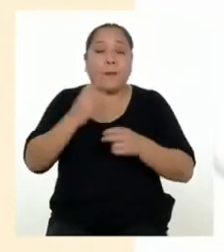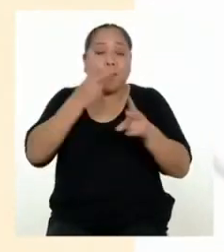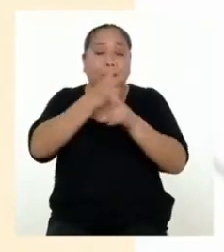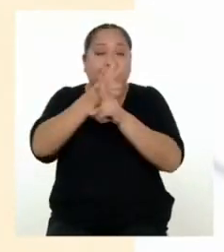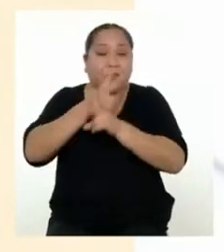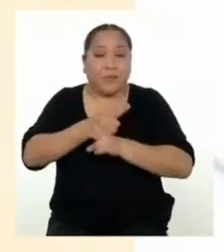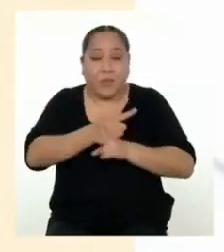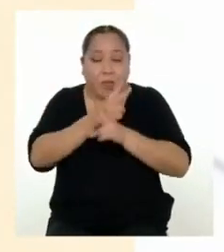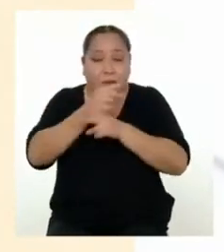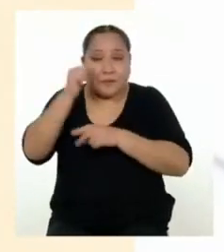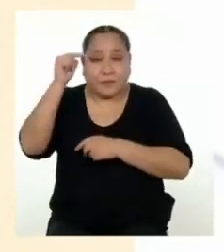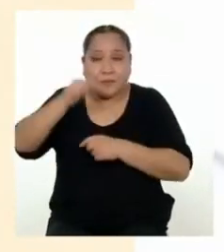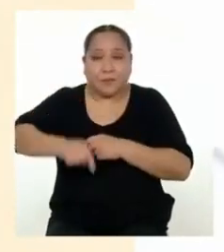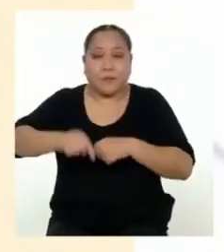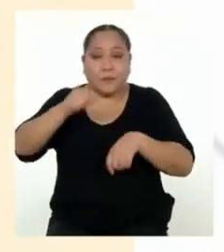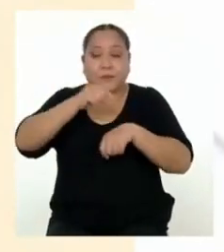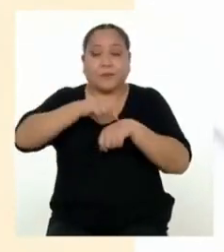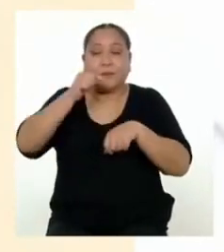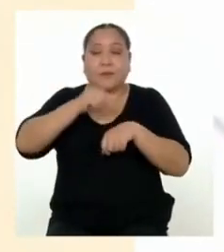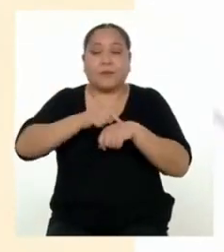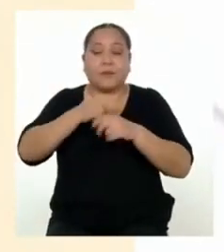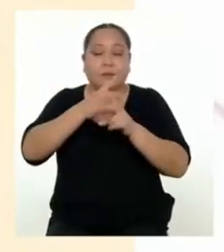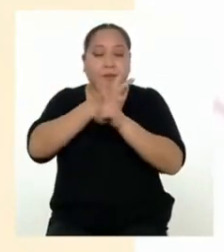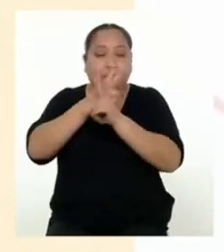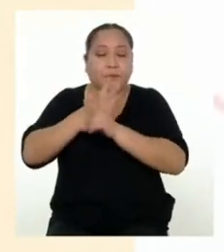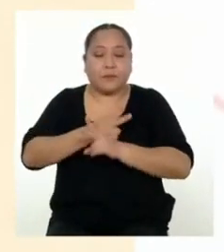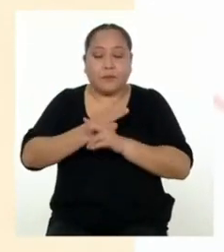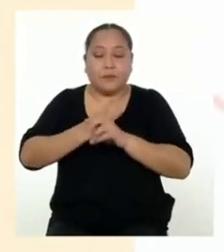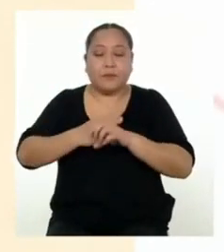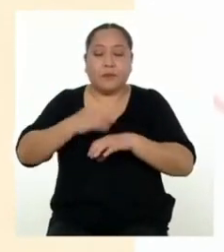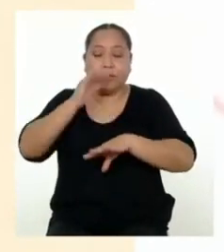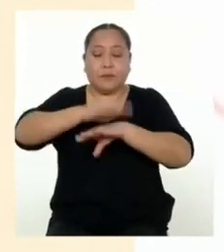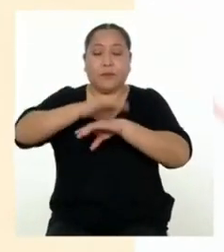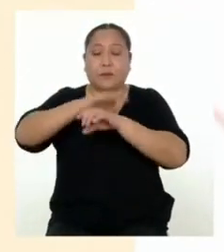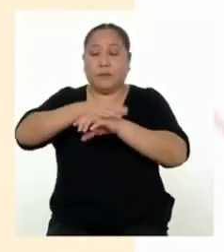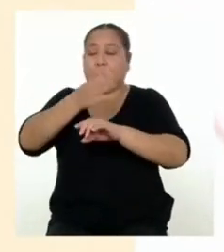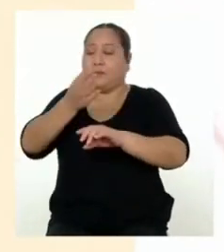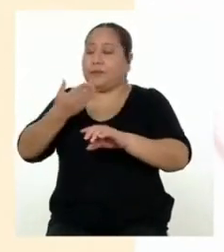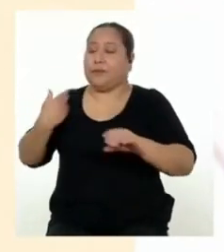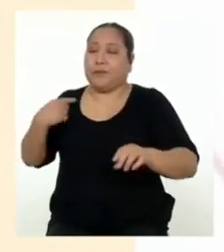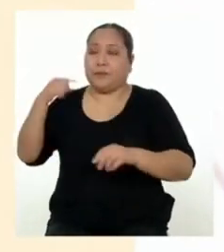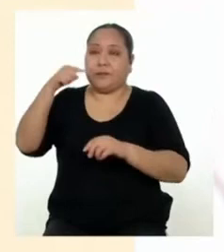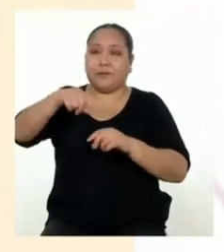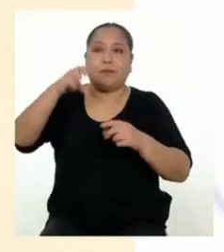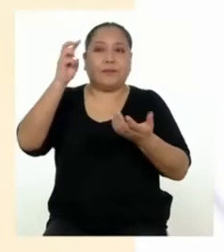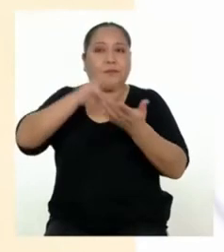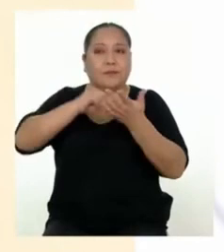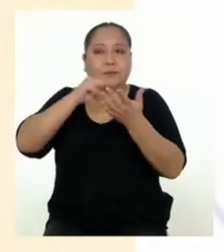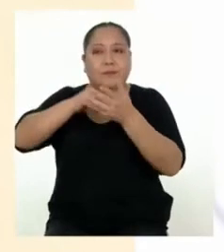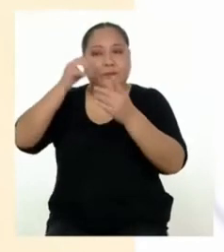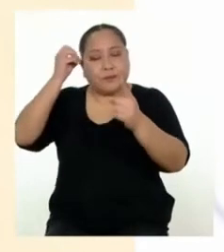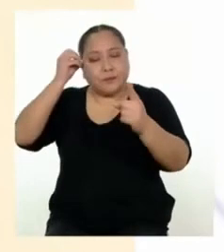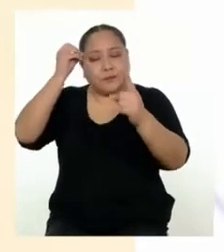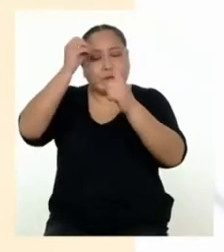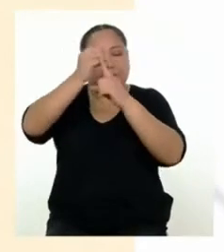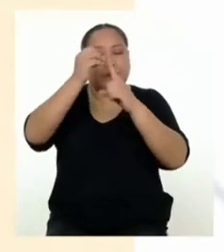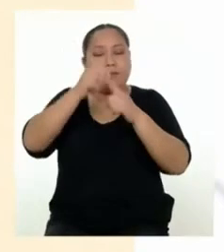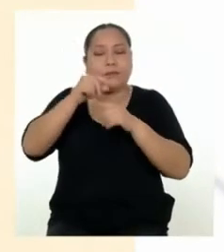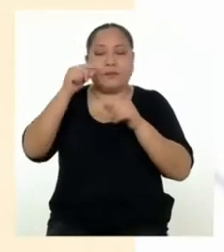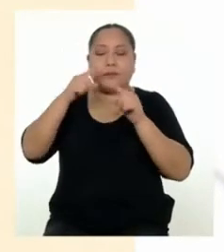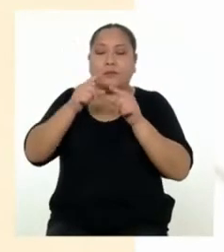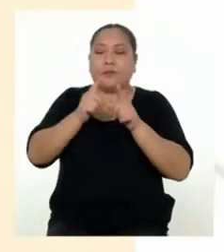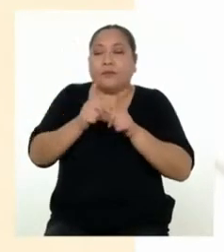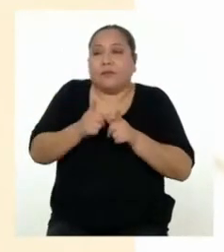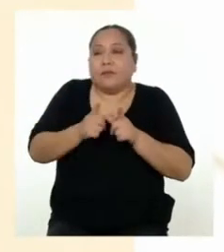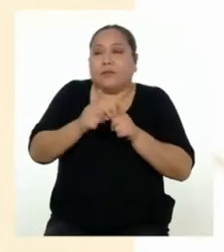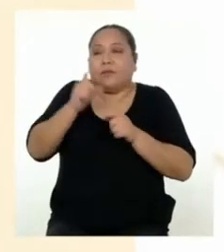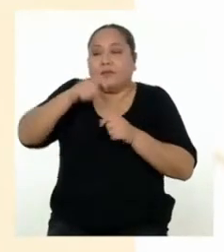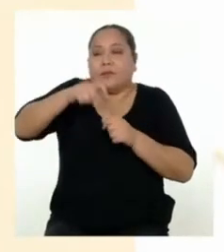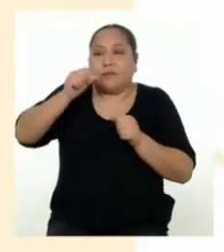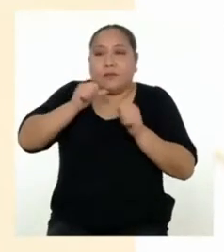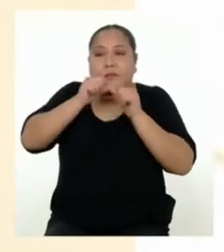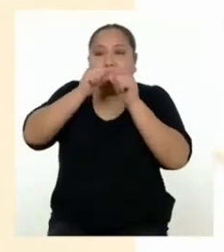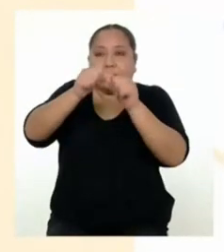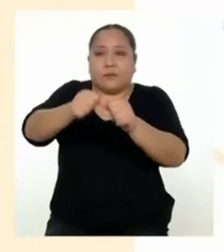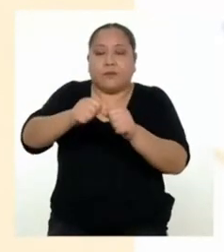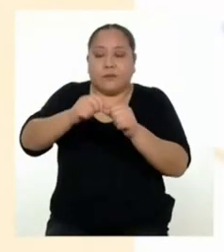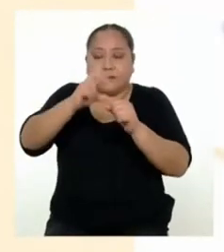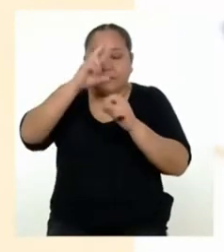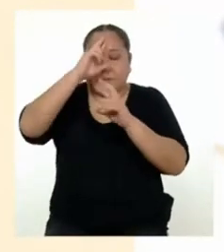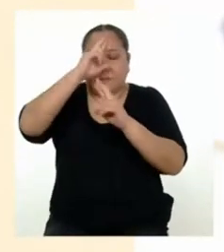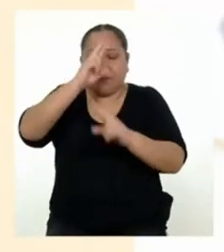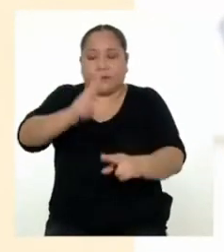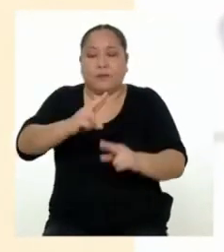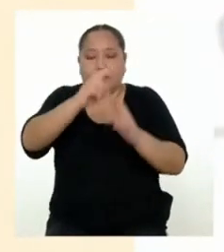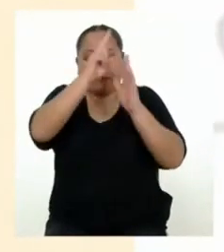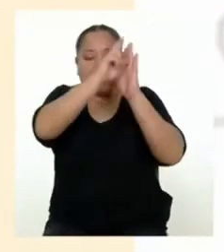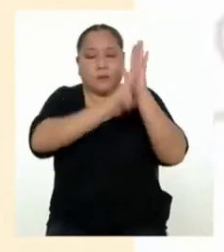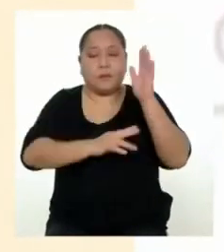Cuidarnos. En estas circunstancias, cuidarnos y prevenir deben ser nuestras prioridades. Debemos seguir con todos los protocolos de seguridad.